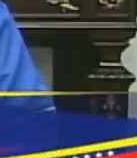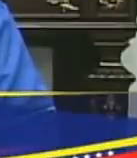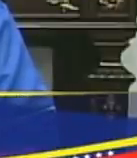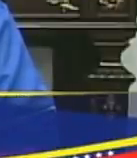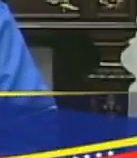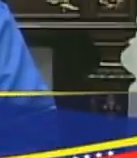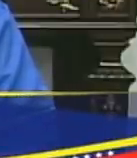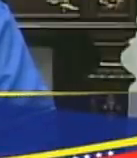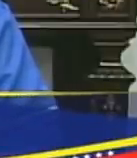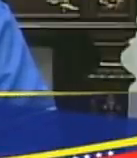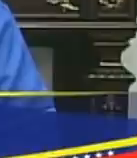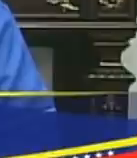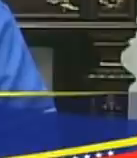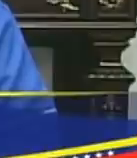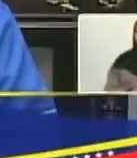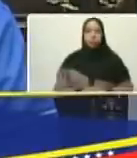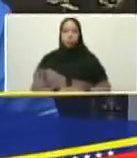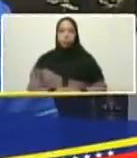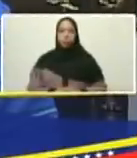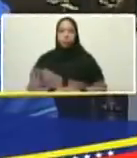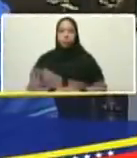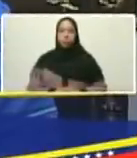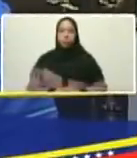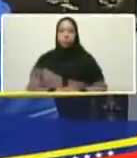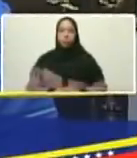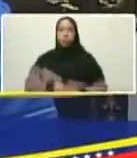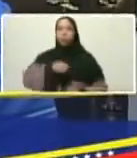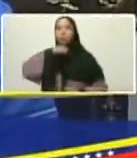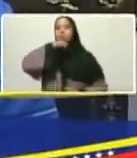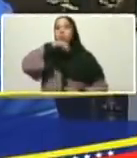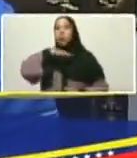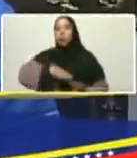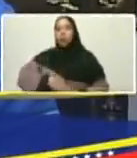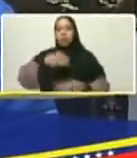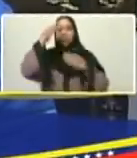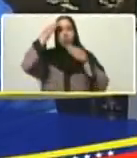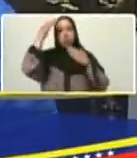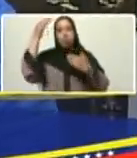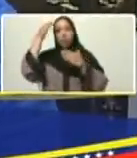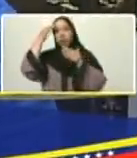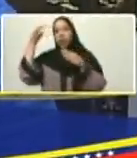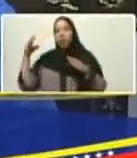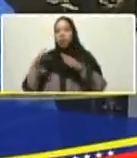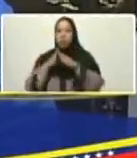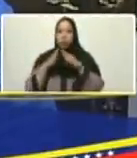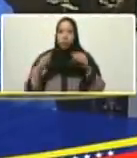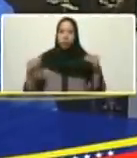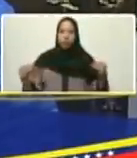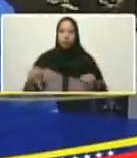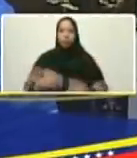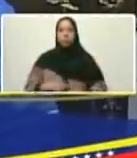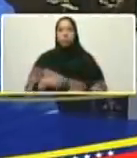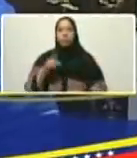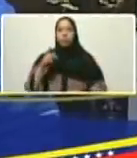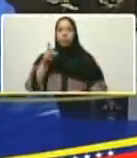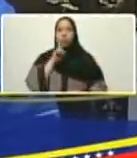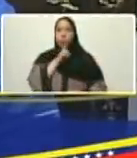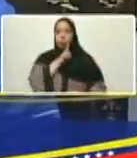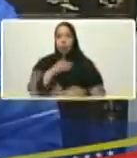abril de historia. Y a mi saludo pues, a todos y a todas, los que nos ven por aquí,